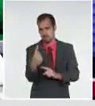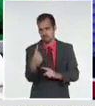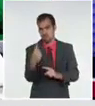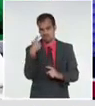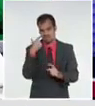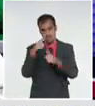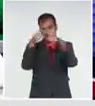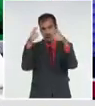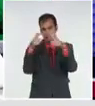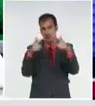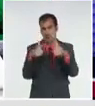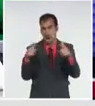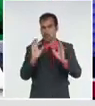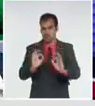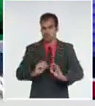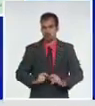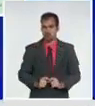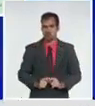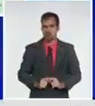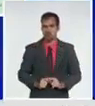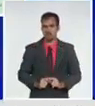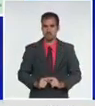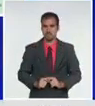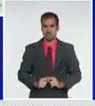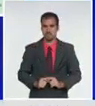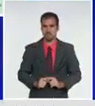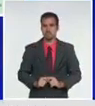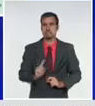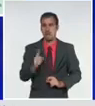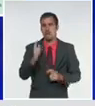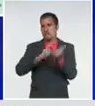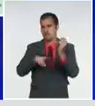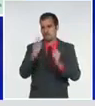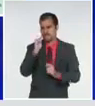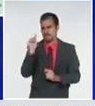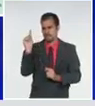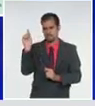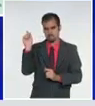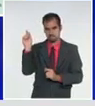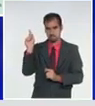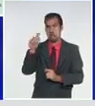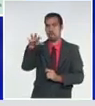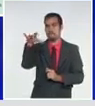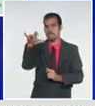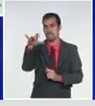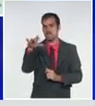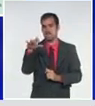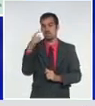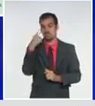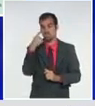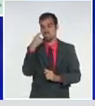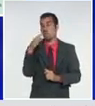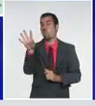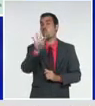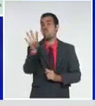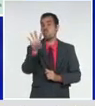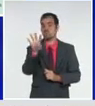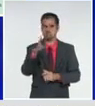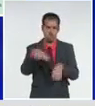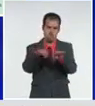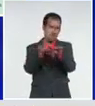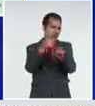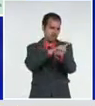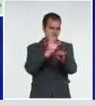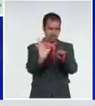caso de Pilar de Río, tiene la misma cifra que el día anterior, cuarenta y cuatro, que es elevada para